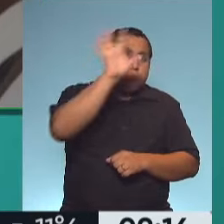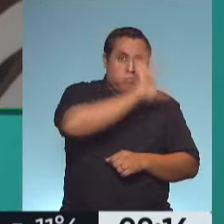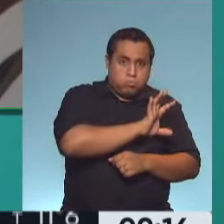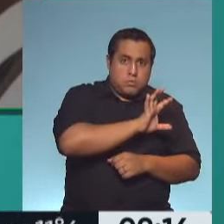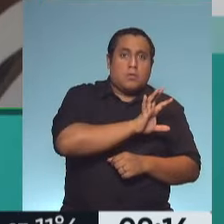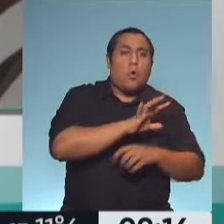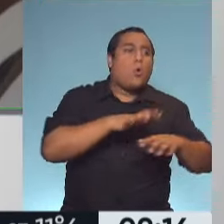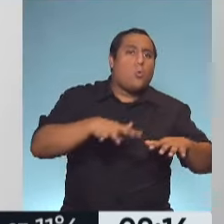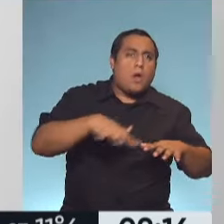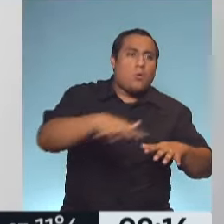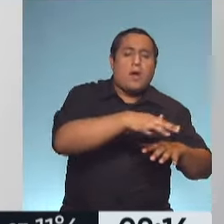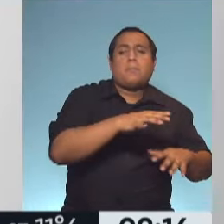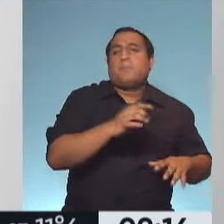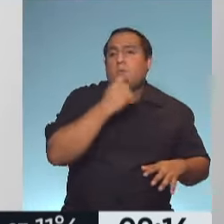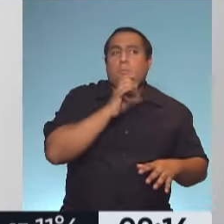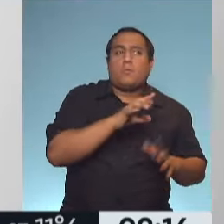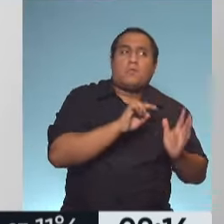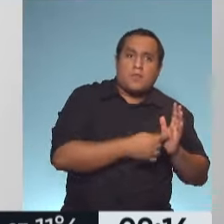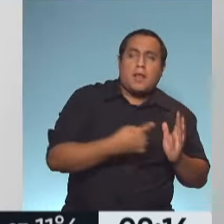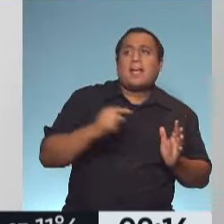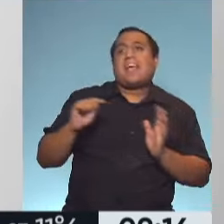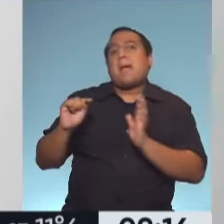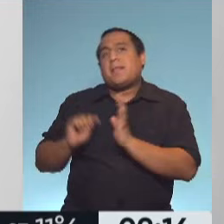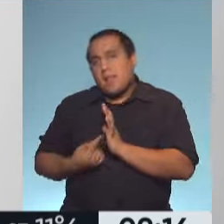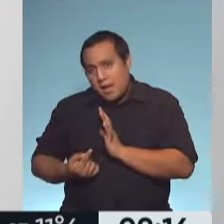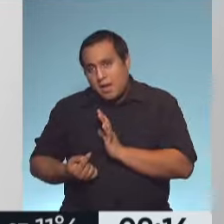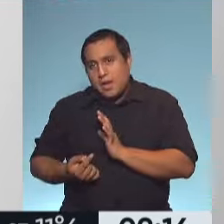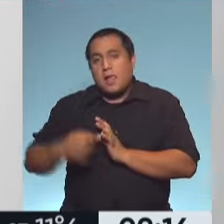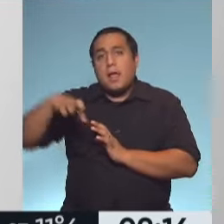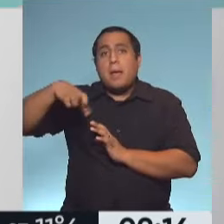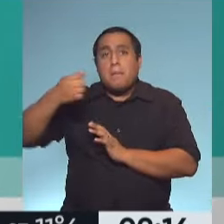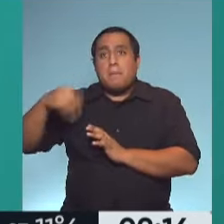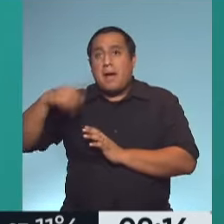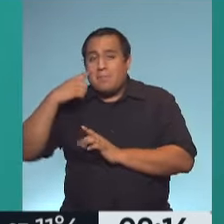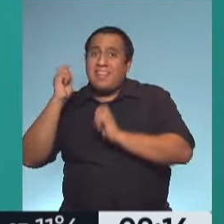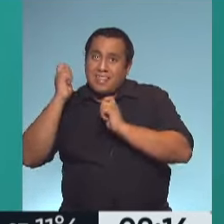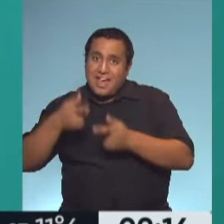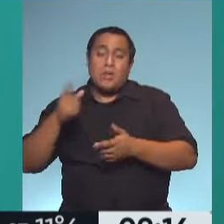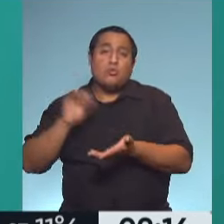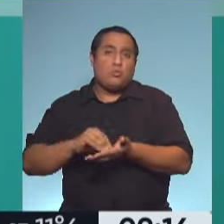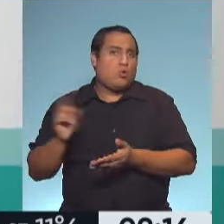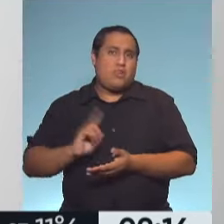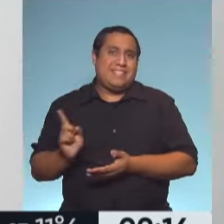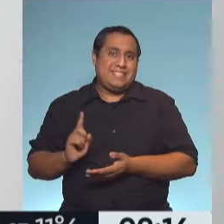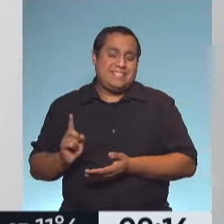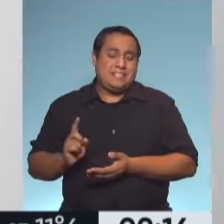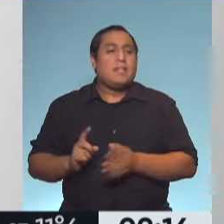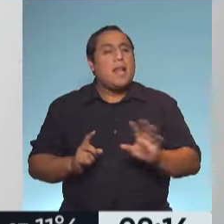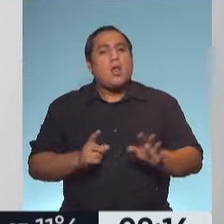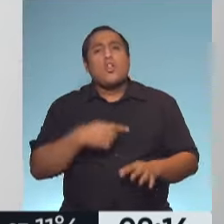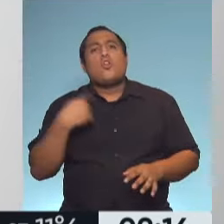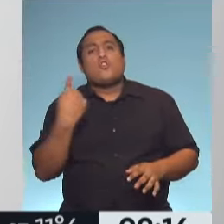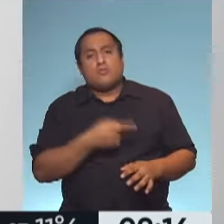Cada jurisdicción es provincia de Buenos Aires, ciudad autónoma de Buenos Aires. No es PAMI quien otorga esos turnos. No, nosotros ponemos a